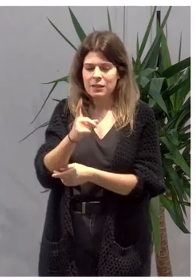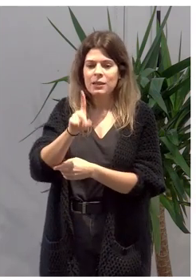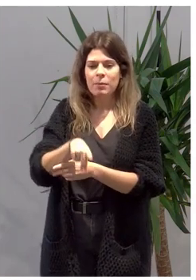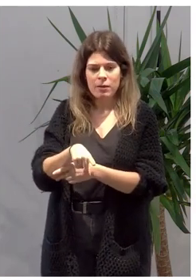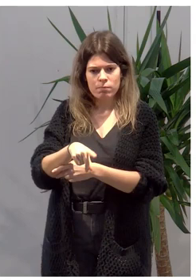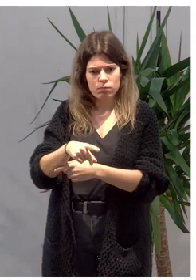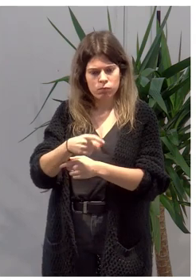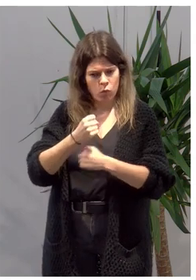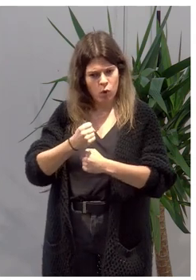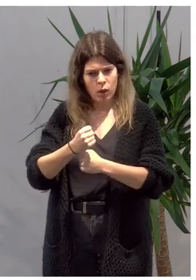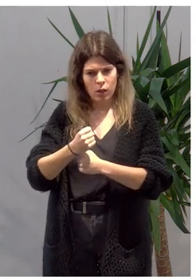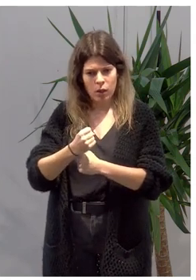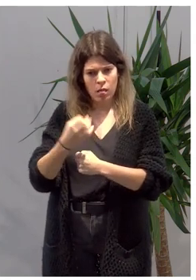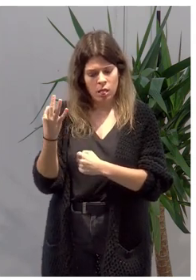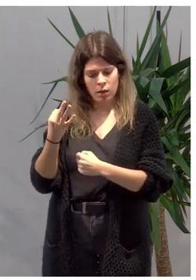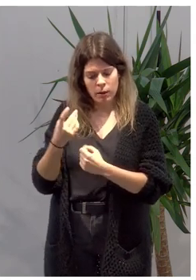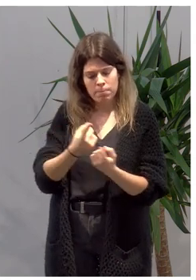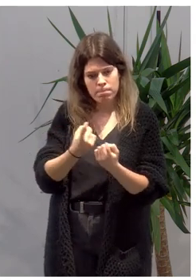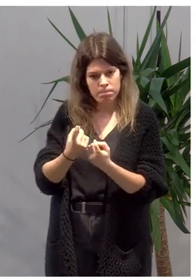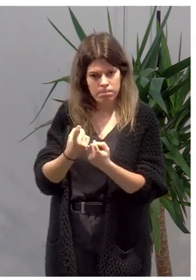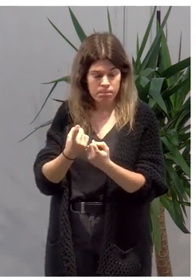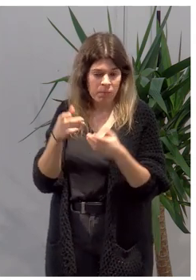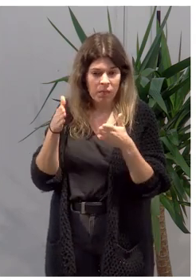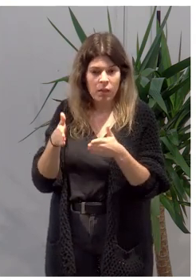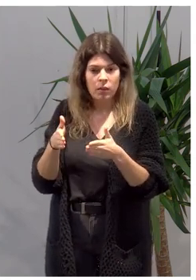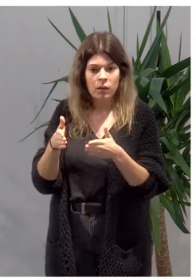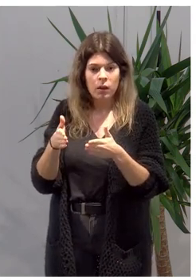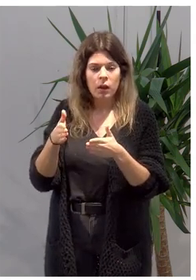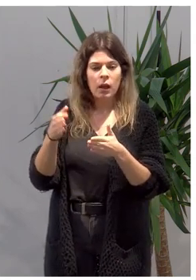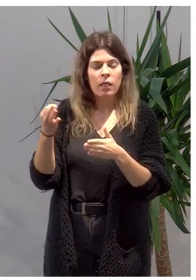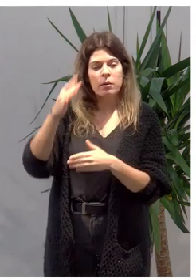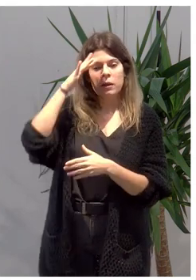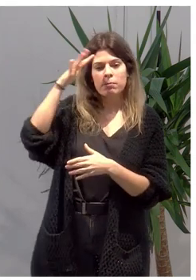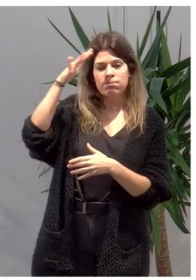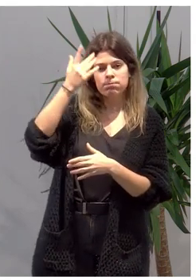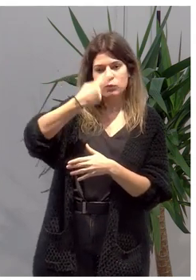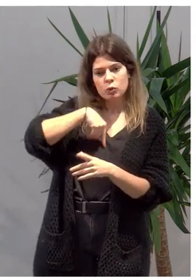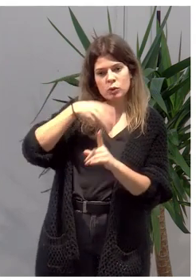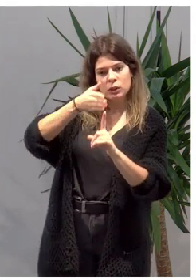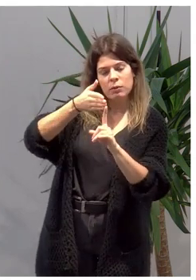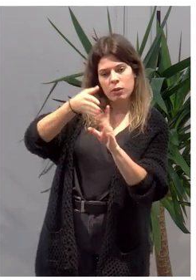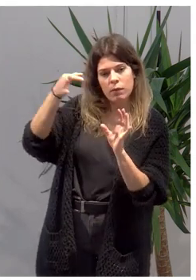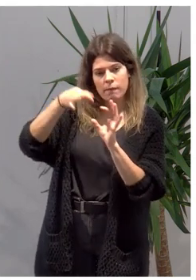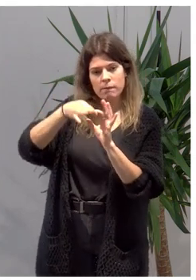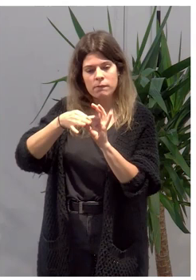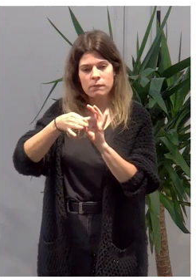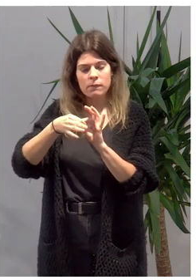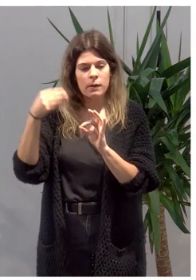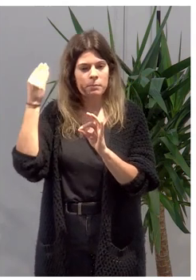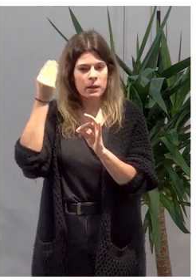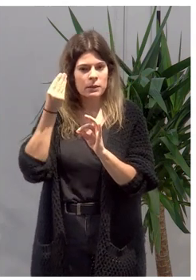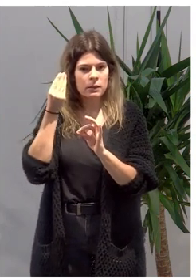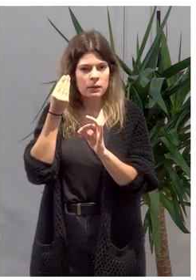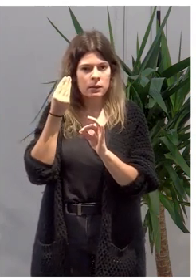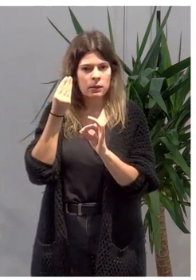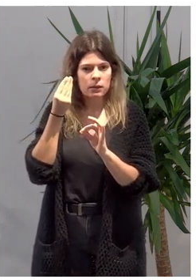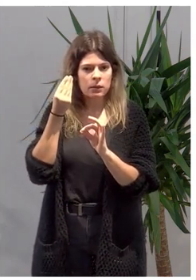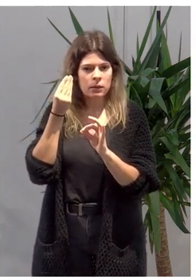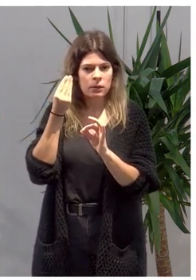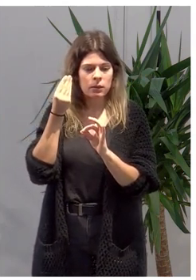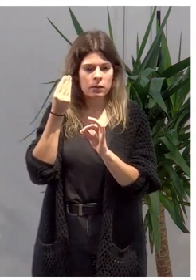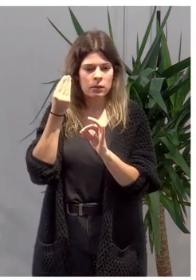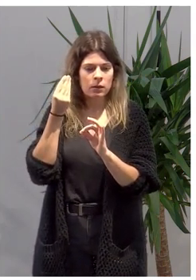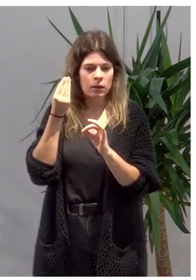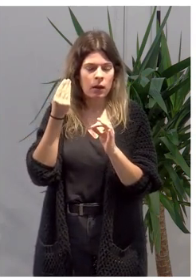potencialidades. Debe ser ese paradigma que guíe nuestra intervención, el pensar en cuáles son, cuál es esa